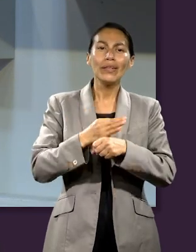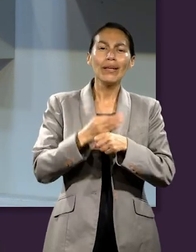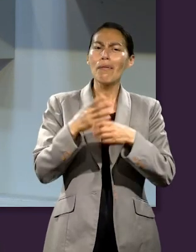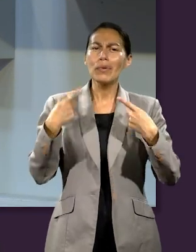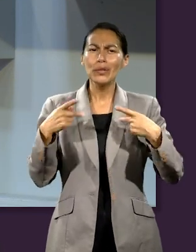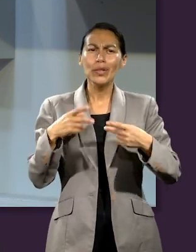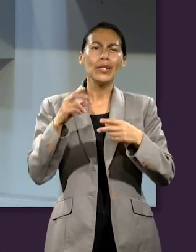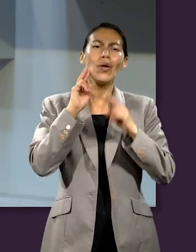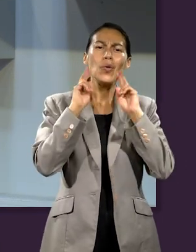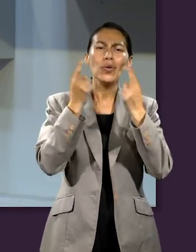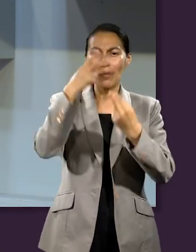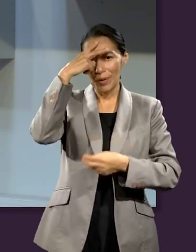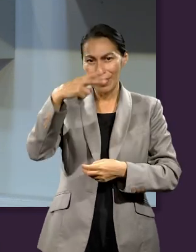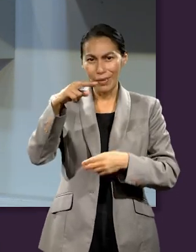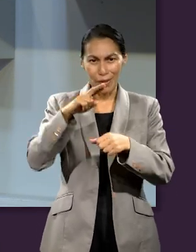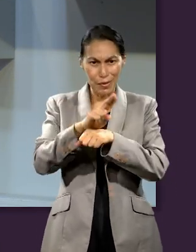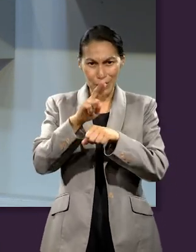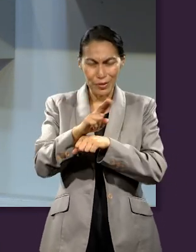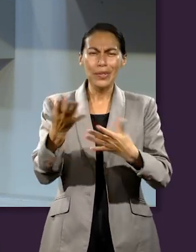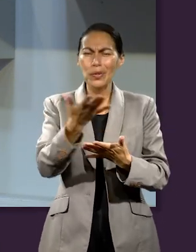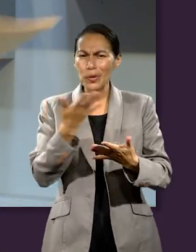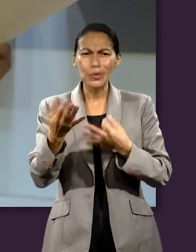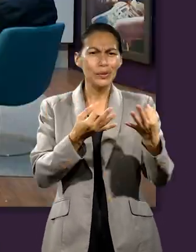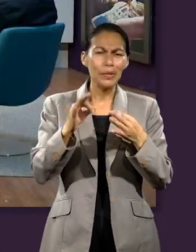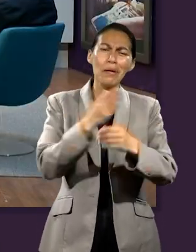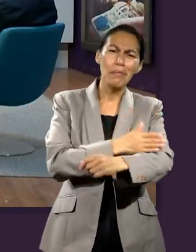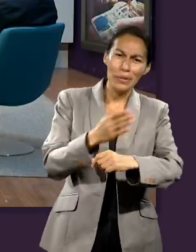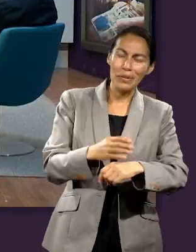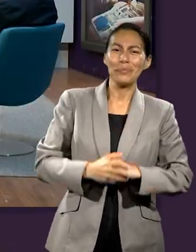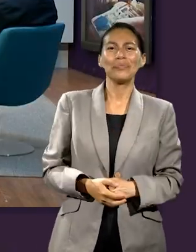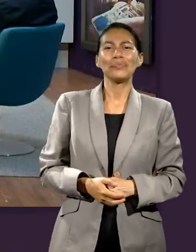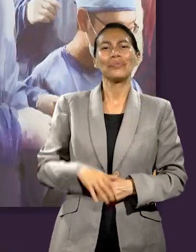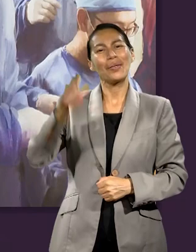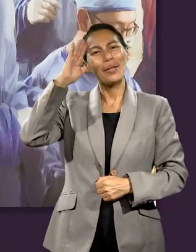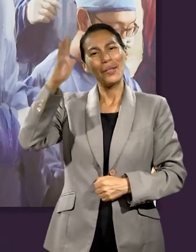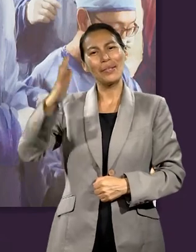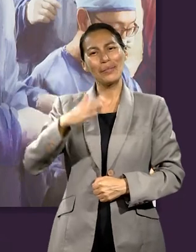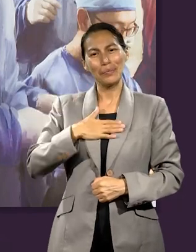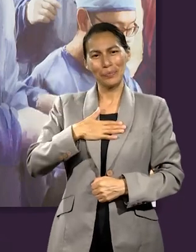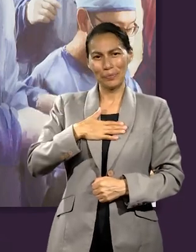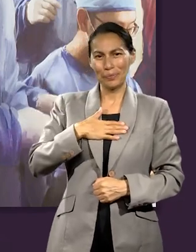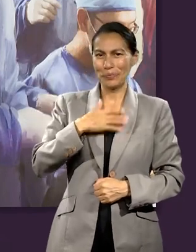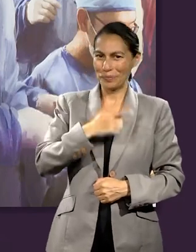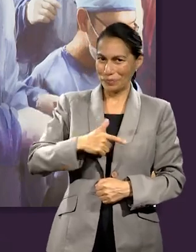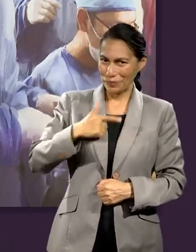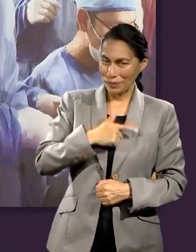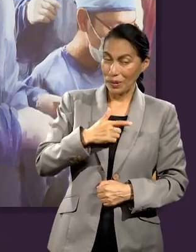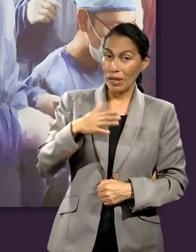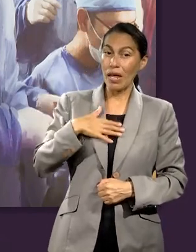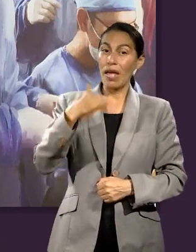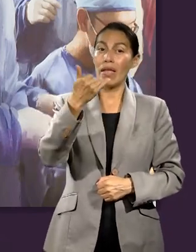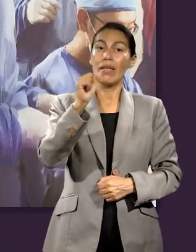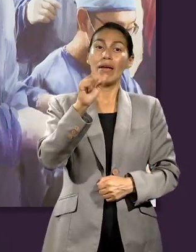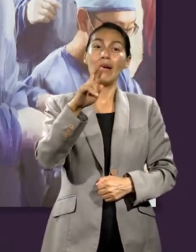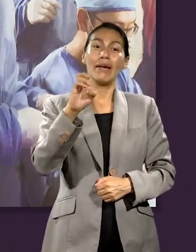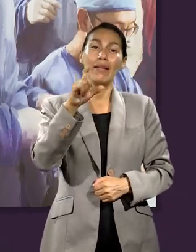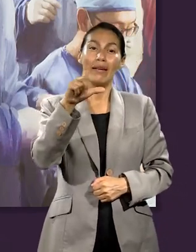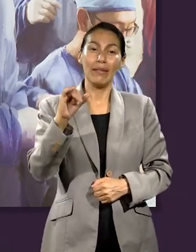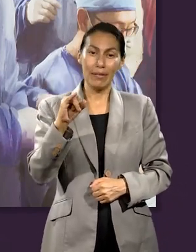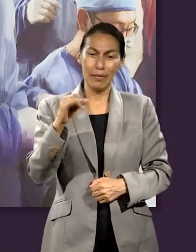acompañado de miembros del equipo de la Unión Mexicana del Norte. Por favor. Hola, mucho gusto. Mi nombre es Yareli Mendoza.